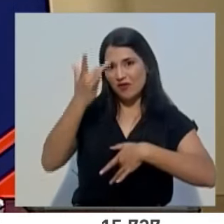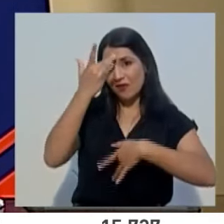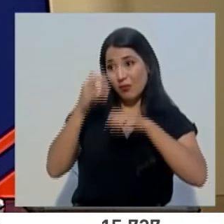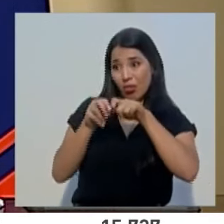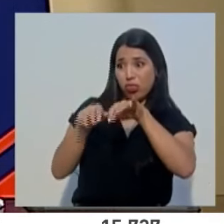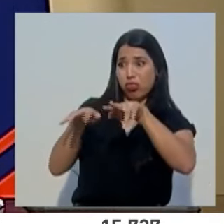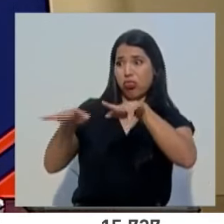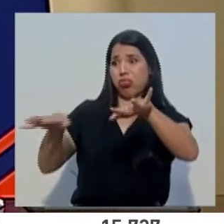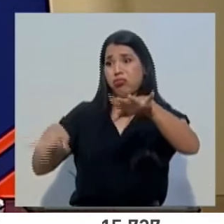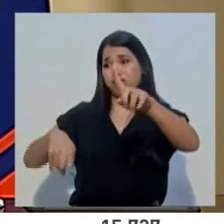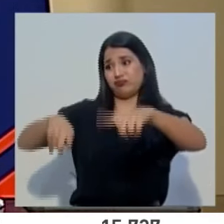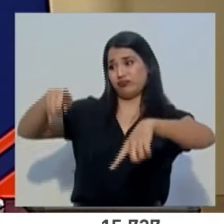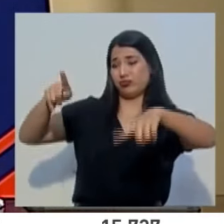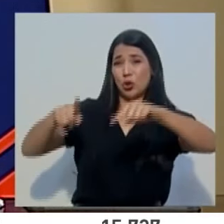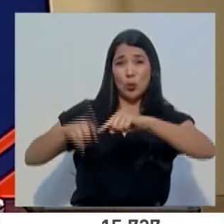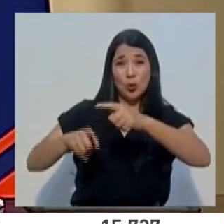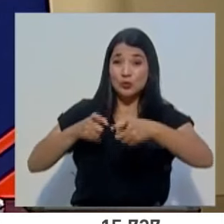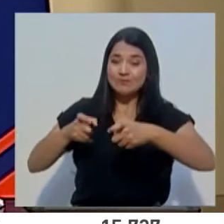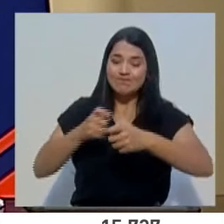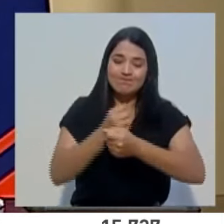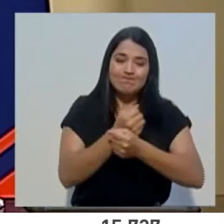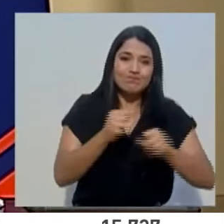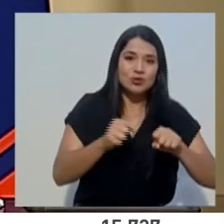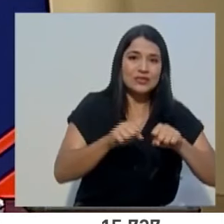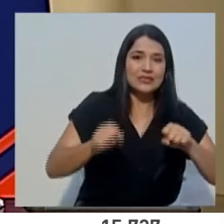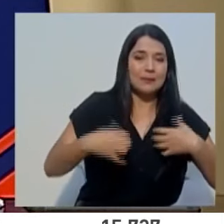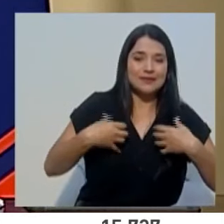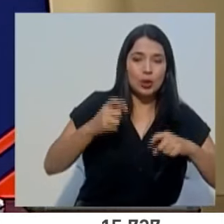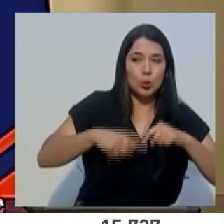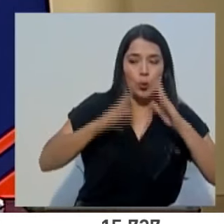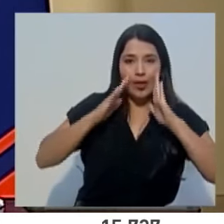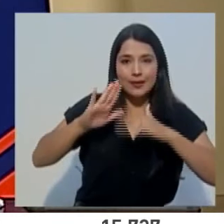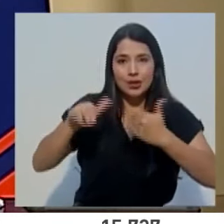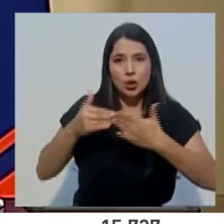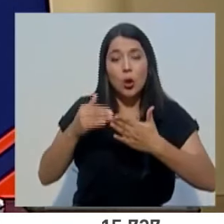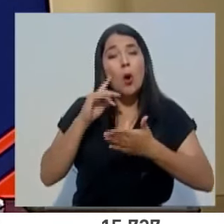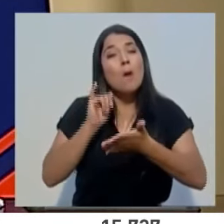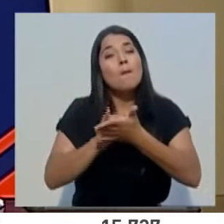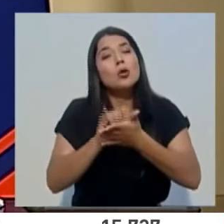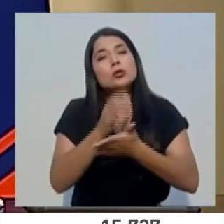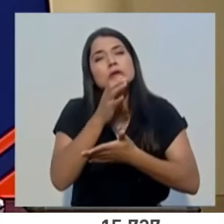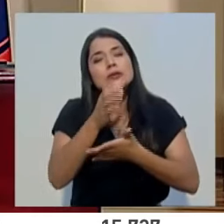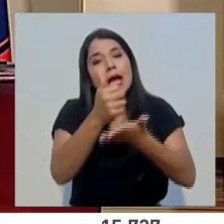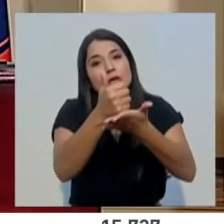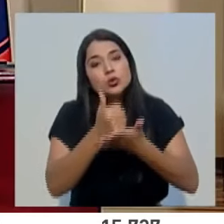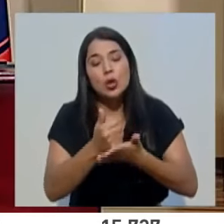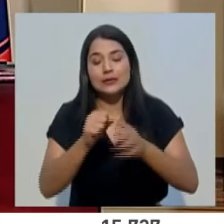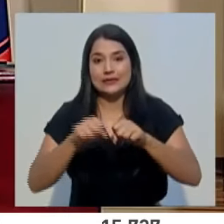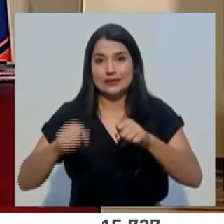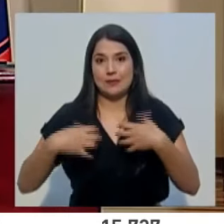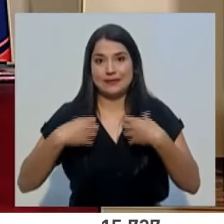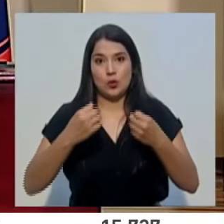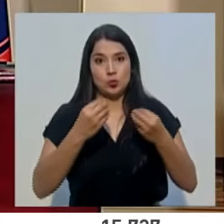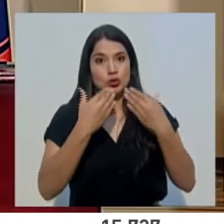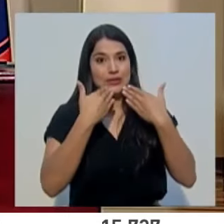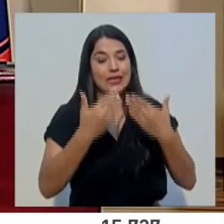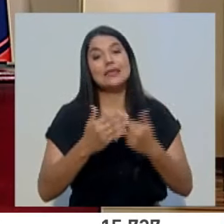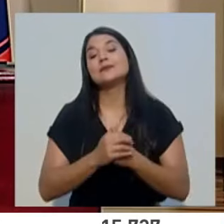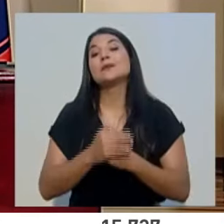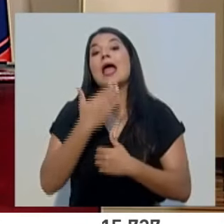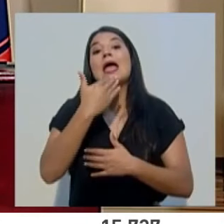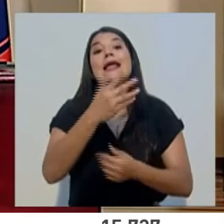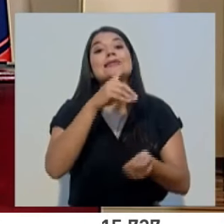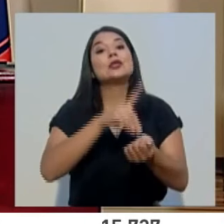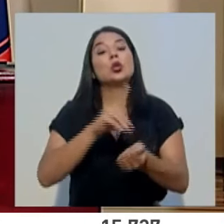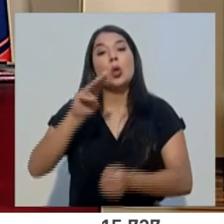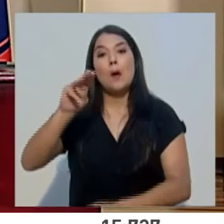los instamos a seguir las recomendaciones de nuestras autoridades de salud. Muchas gracias. Muchas gracias al